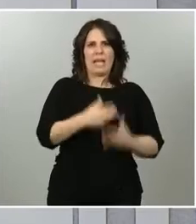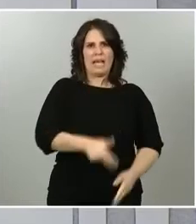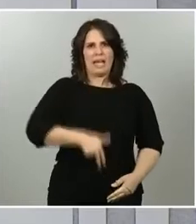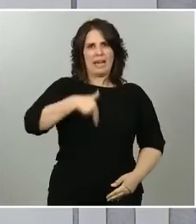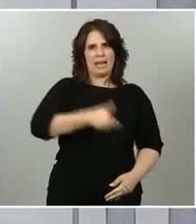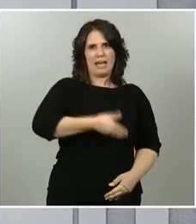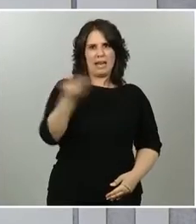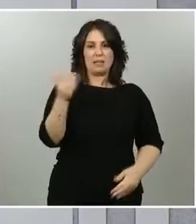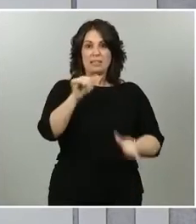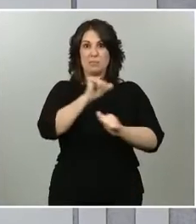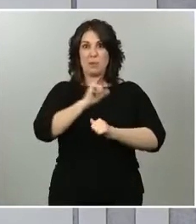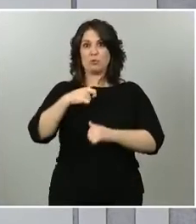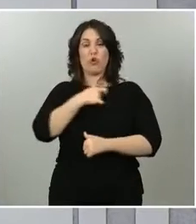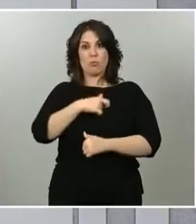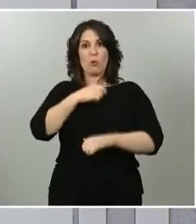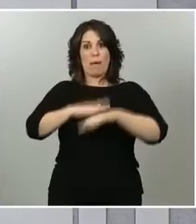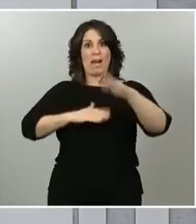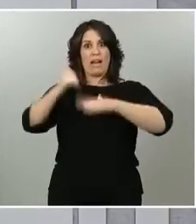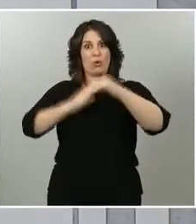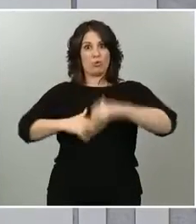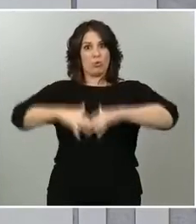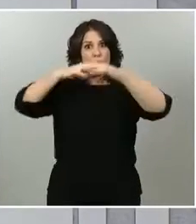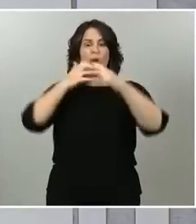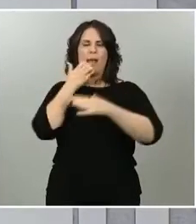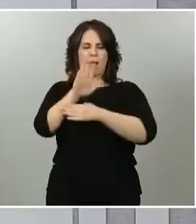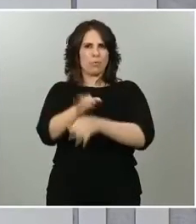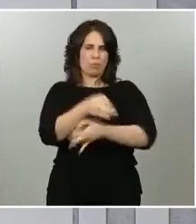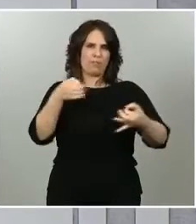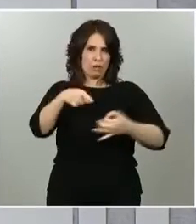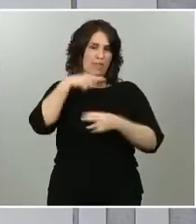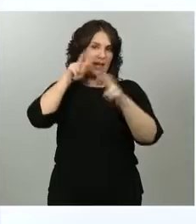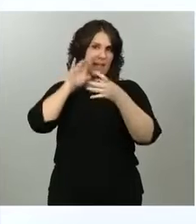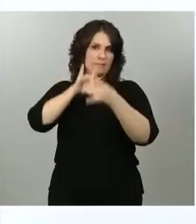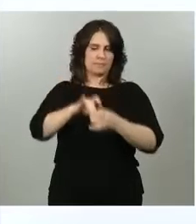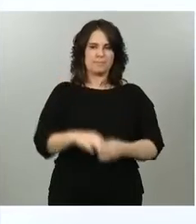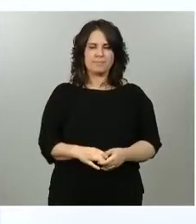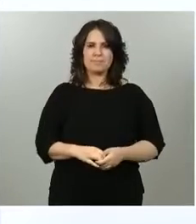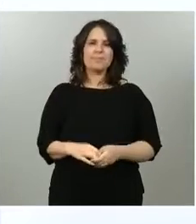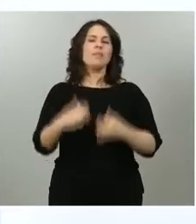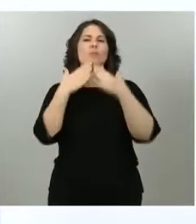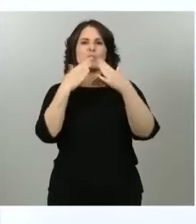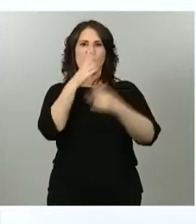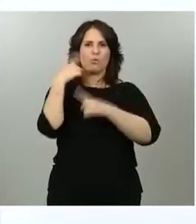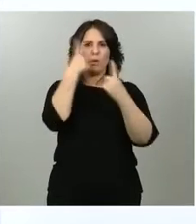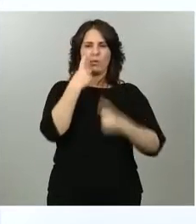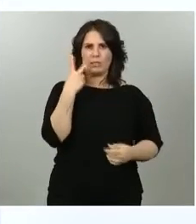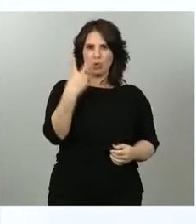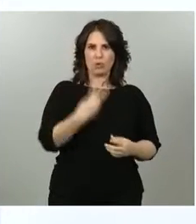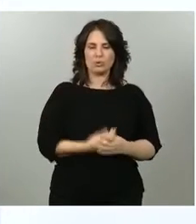Reconstrucción sea un ejemplo de esto que decimos. Muchas gracias, María Eugenia, por tus preguntas. ¿Se puede